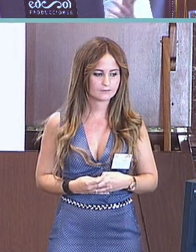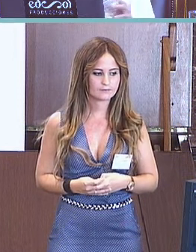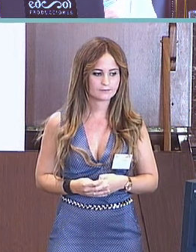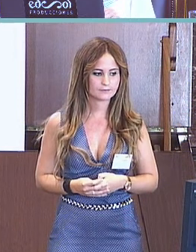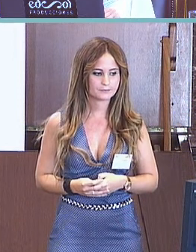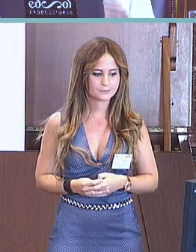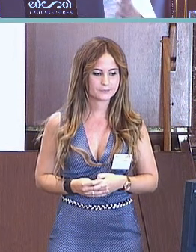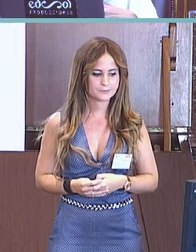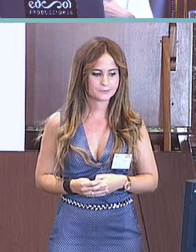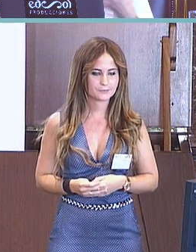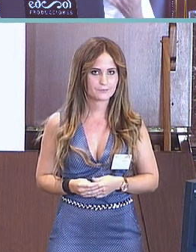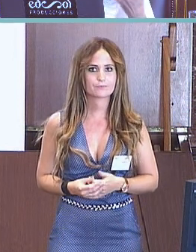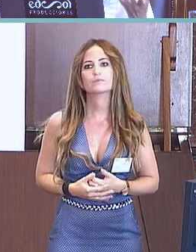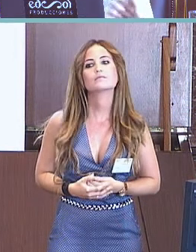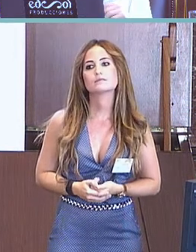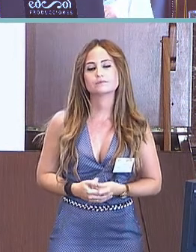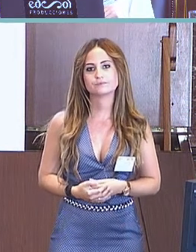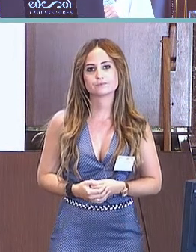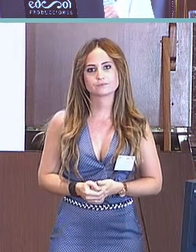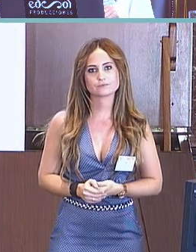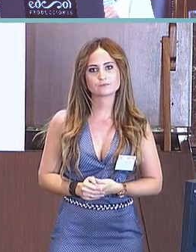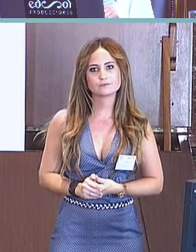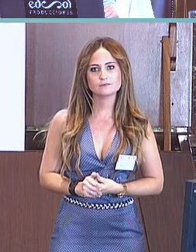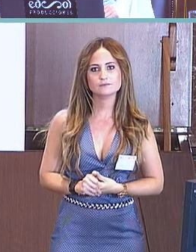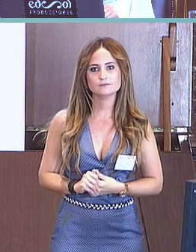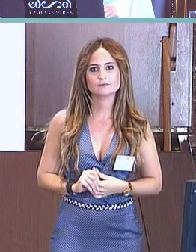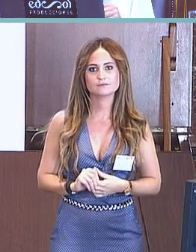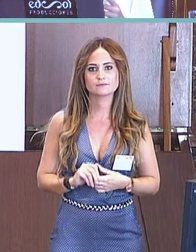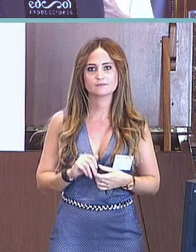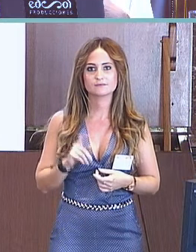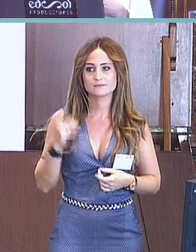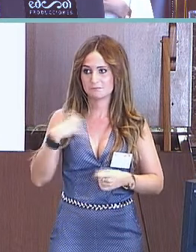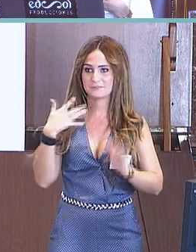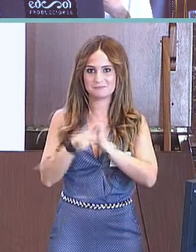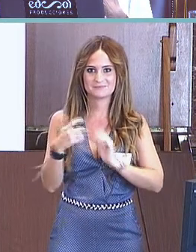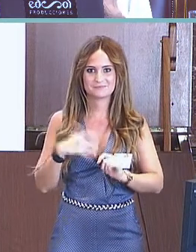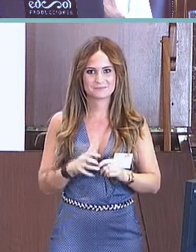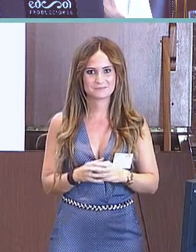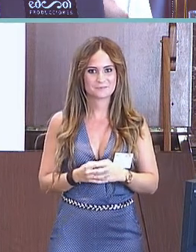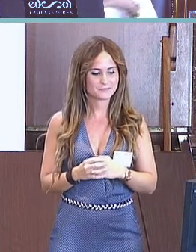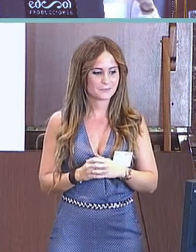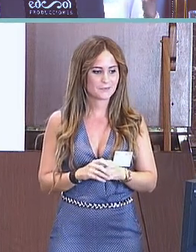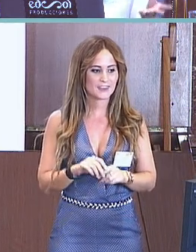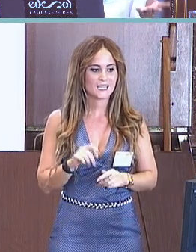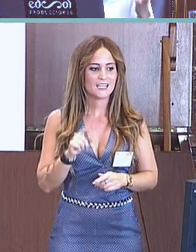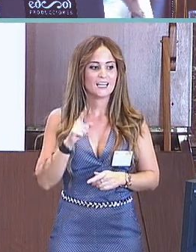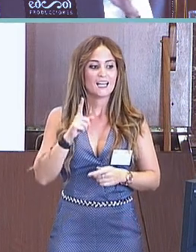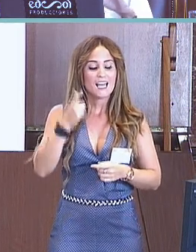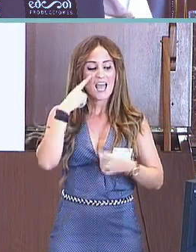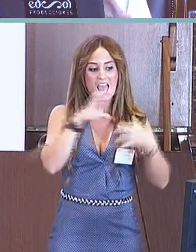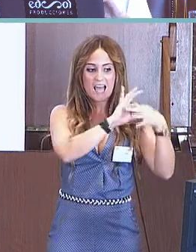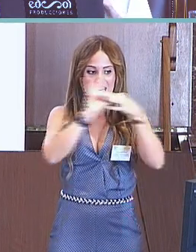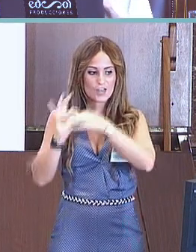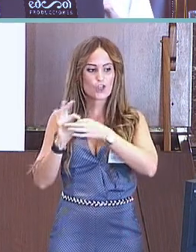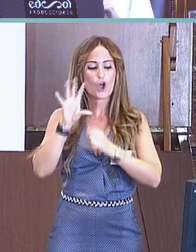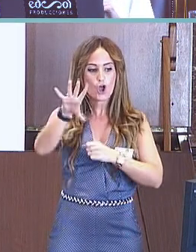a la comunicación en lengua de signo. Bueno, pues en cuanto a la relación con presión